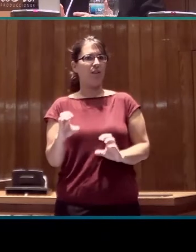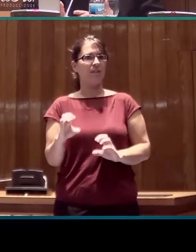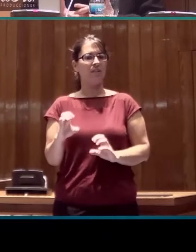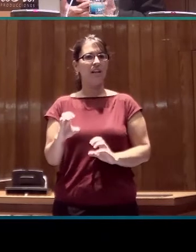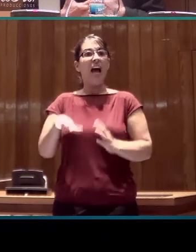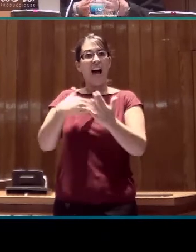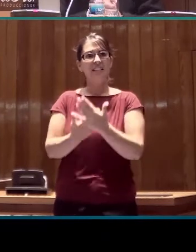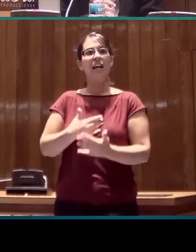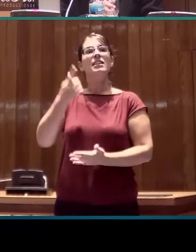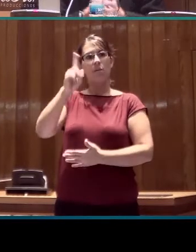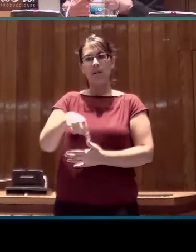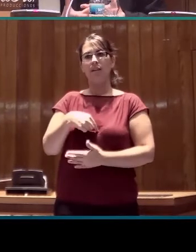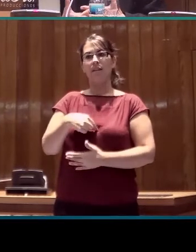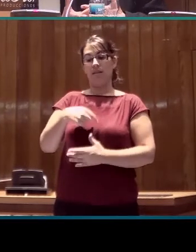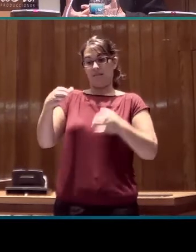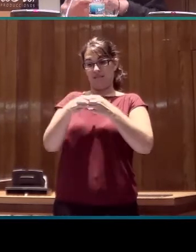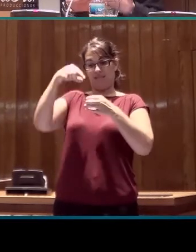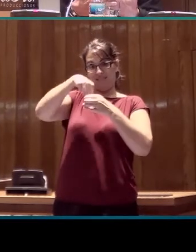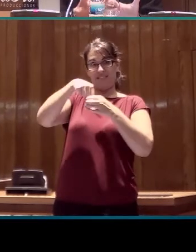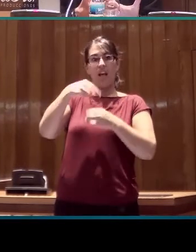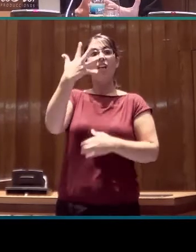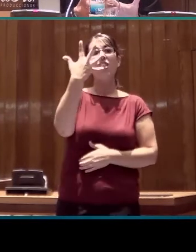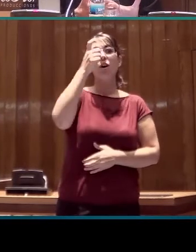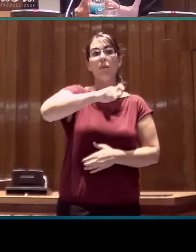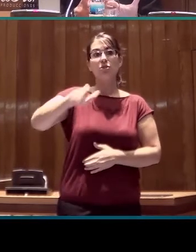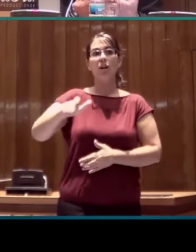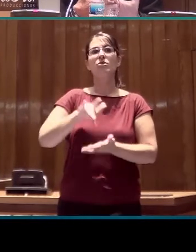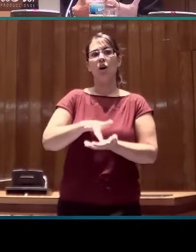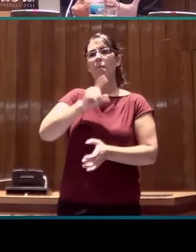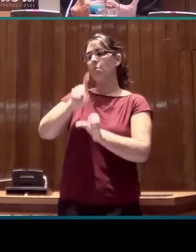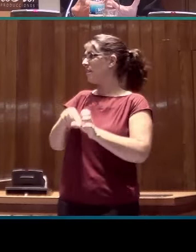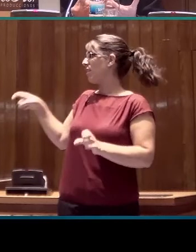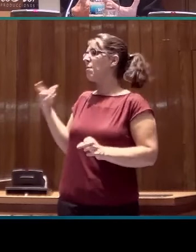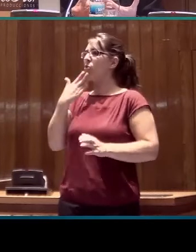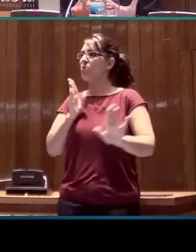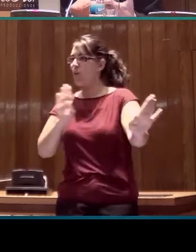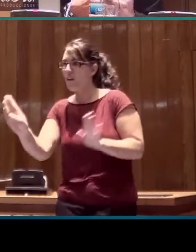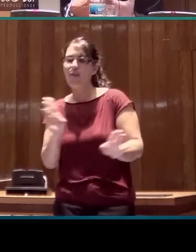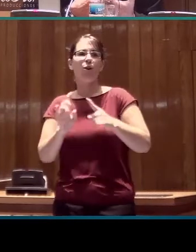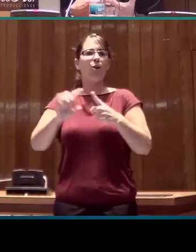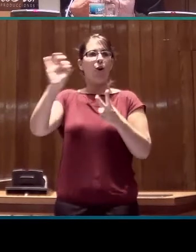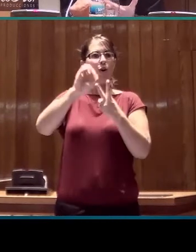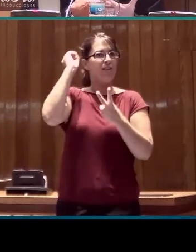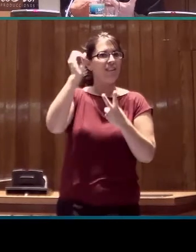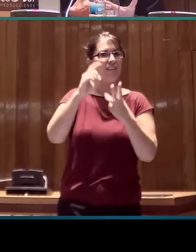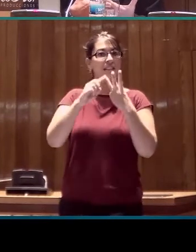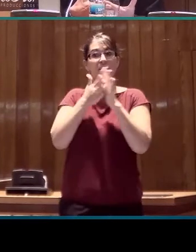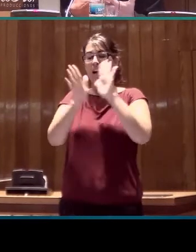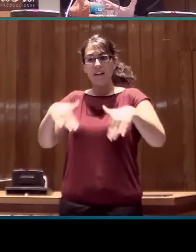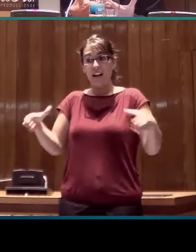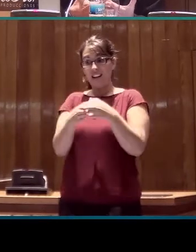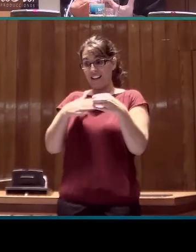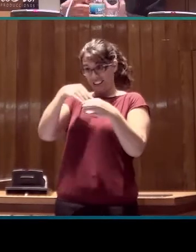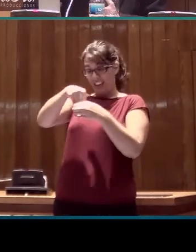miembros de esta unidad singular detrás de esta mesa. Creo que eso es muy significativo y que habla del trabajo pequeñito que vamos